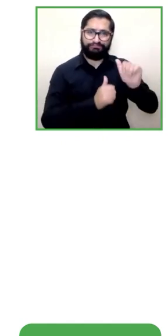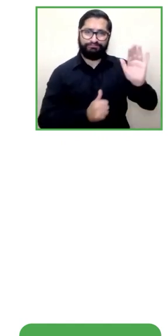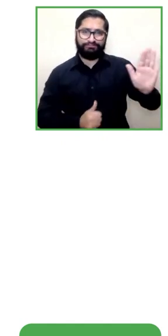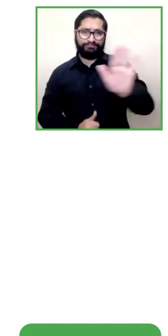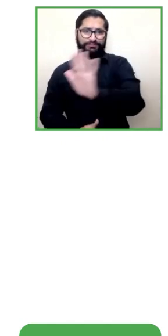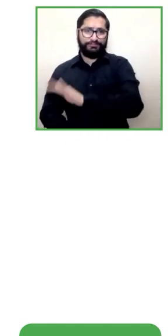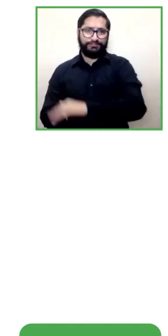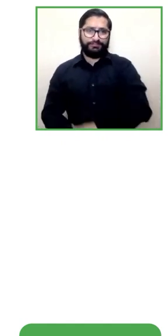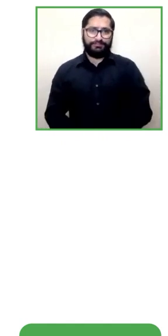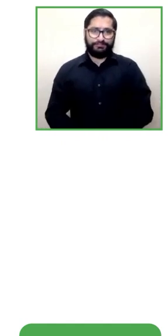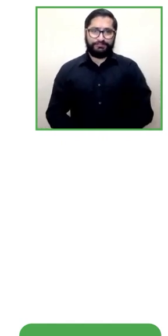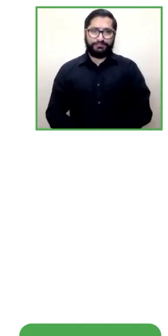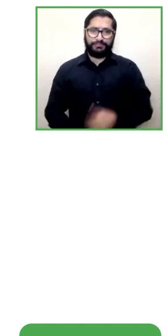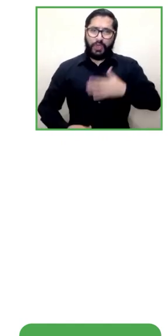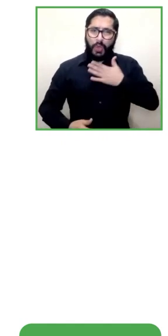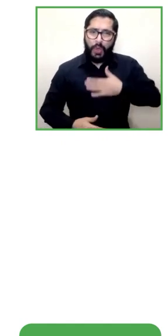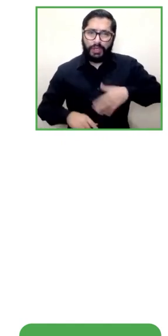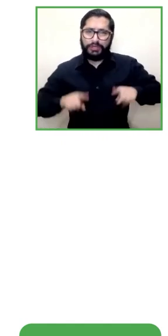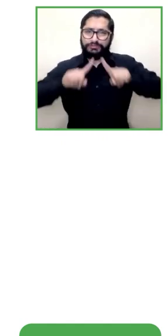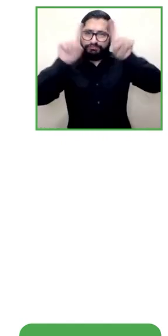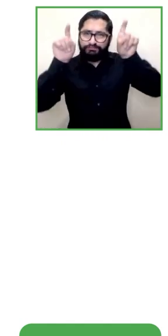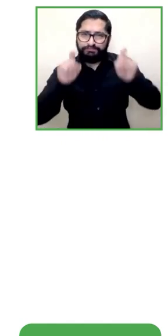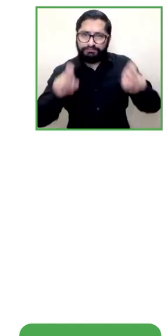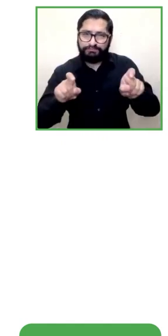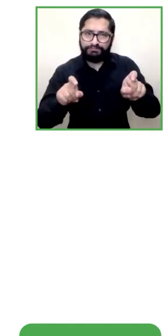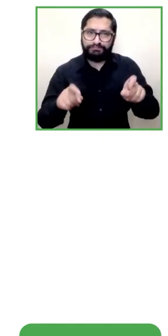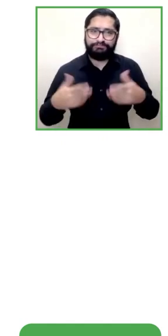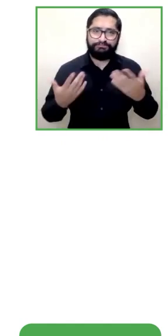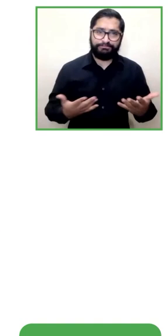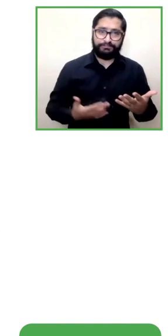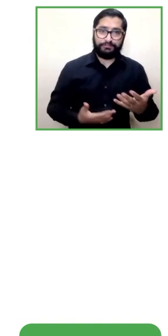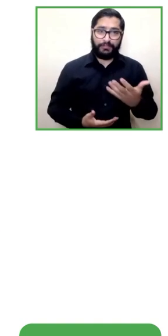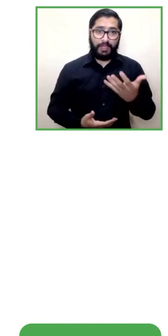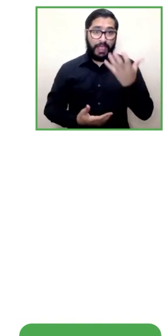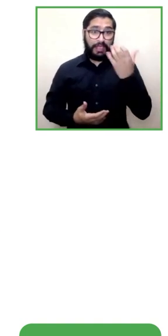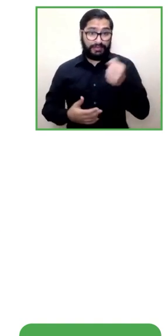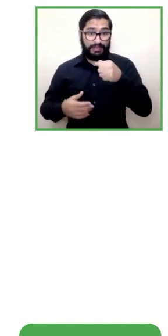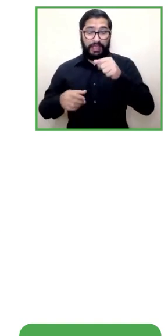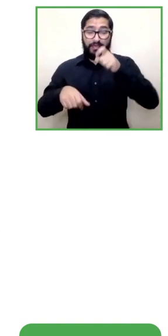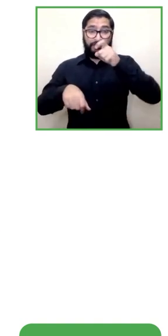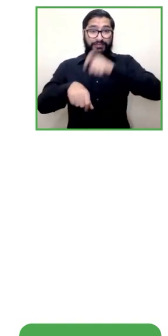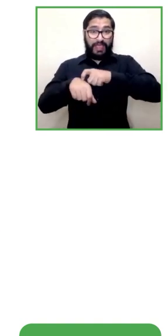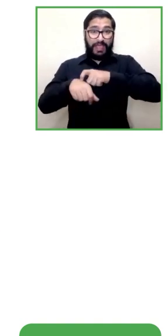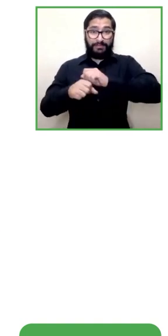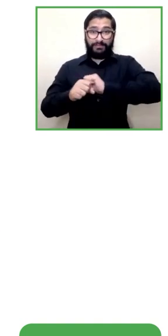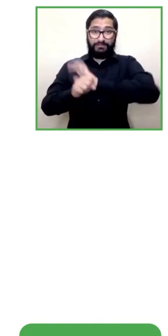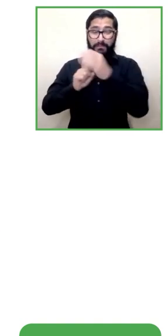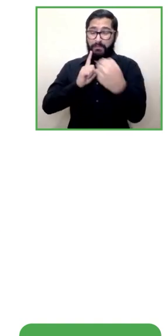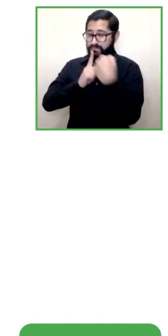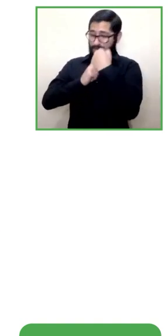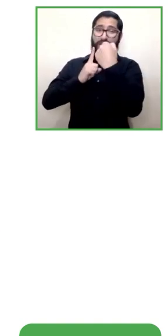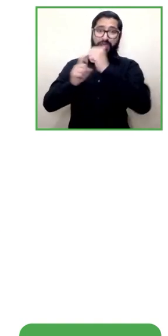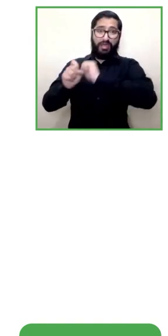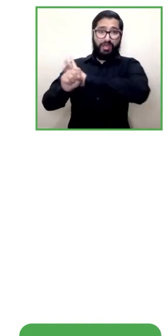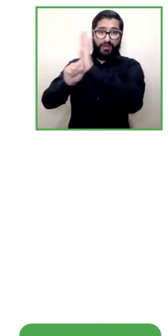la pandemia seguramente ha hecho que sus servicios se tengan que adaptar o al menos la forma de trabajo y me gustaría saber